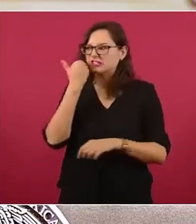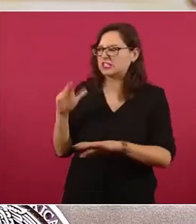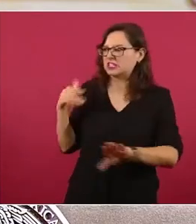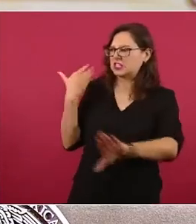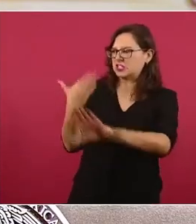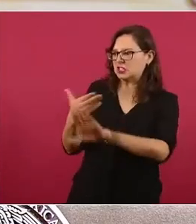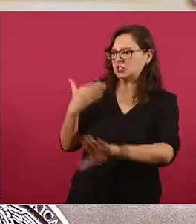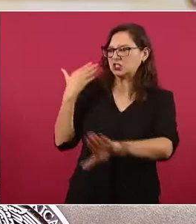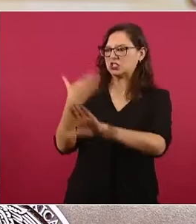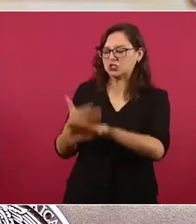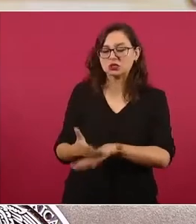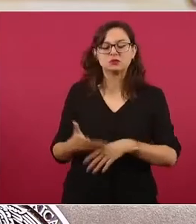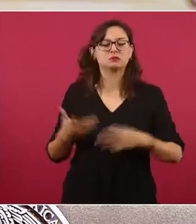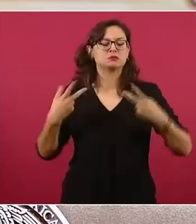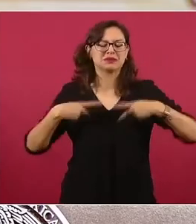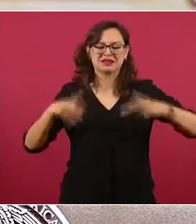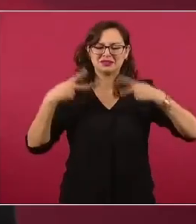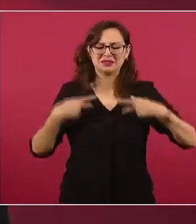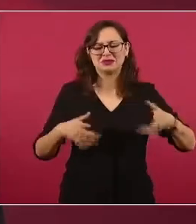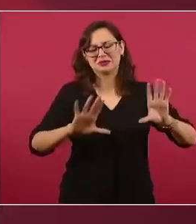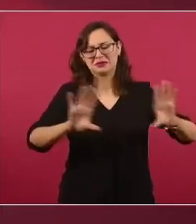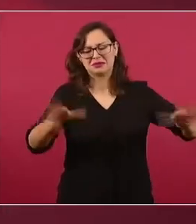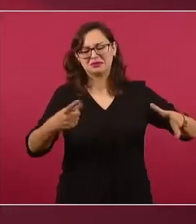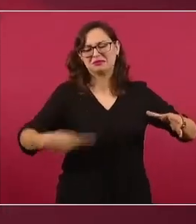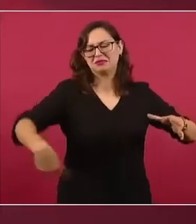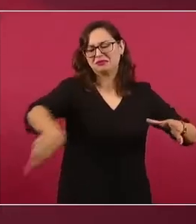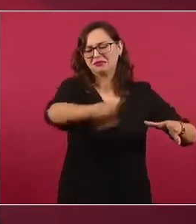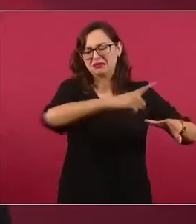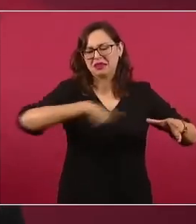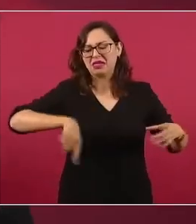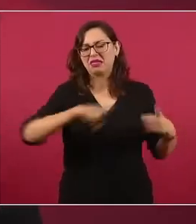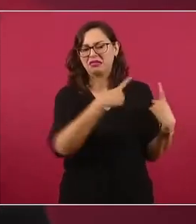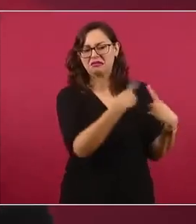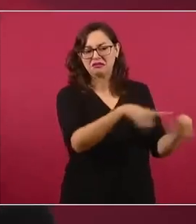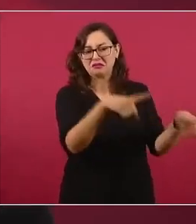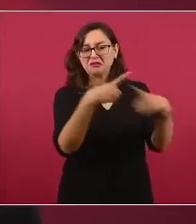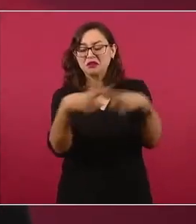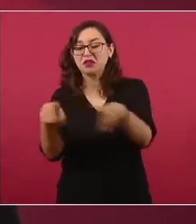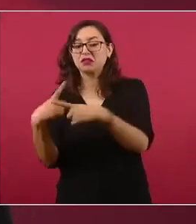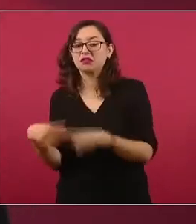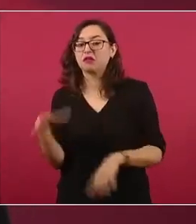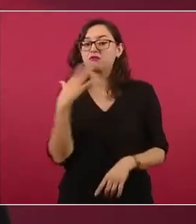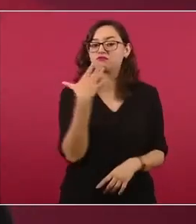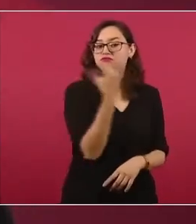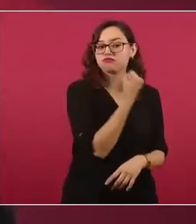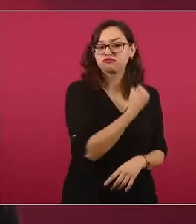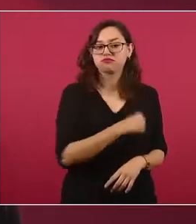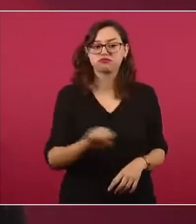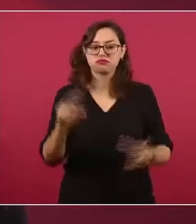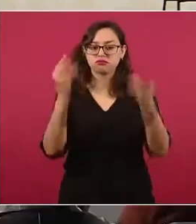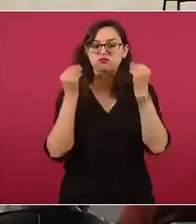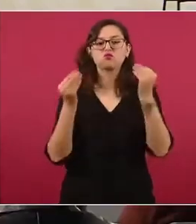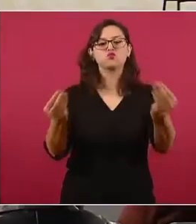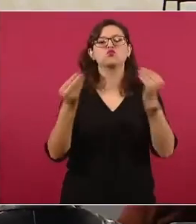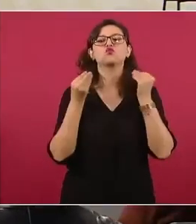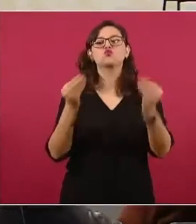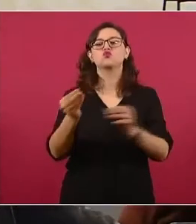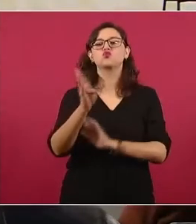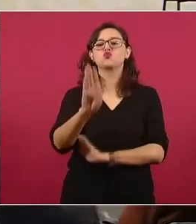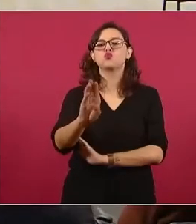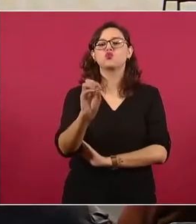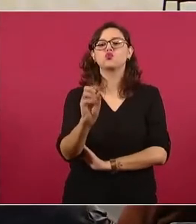oposición, columnistas, líderes de opinión, supuestos expertos y bots. Muchos bots,